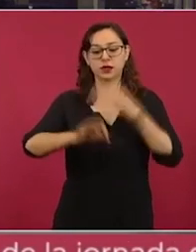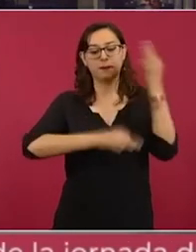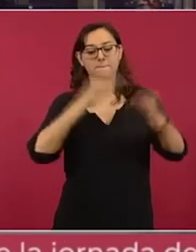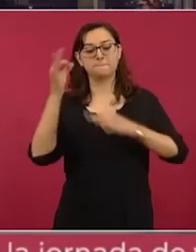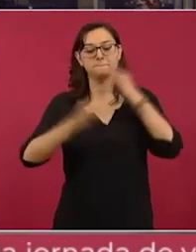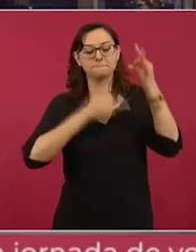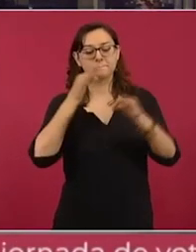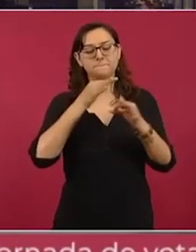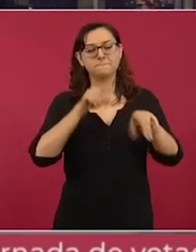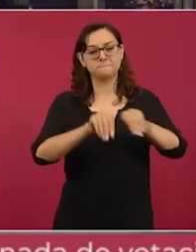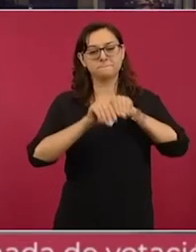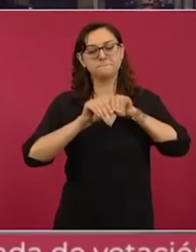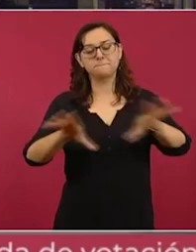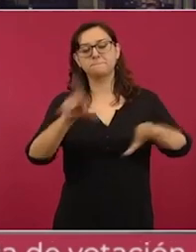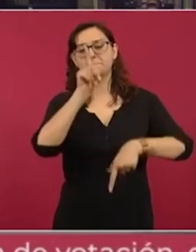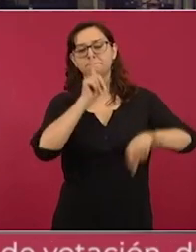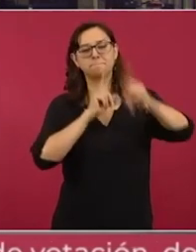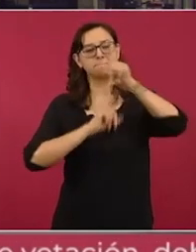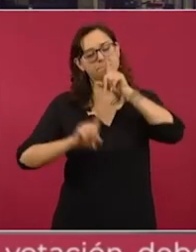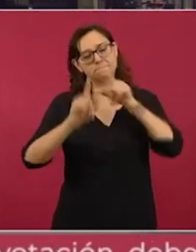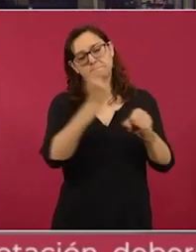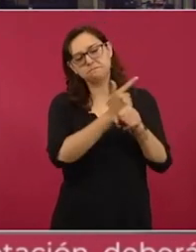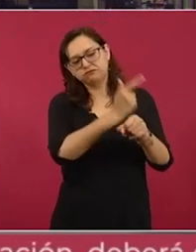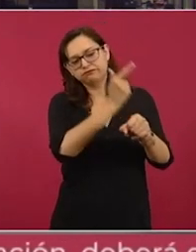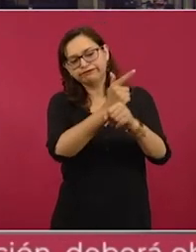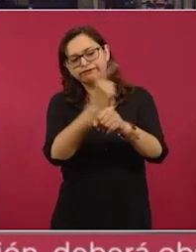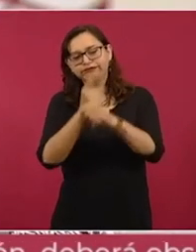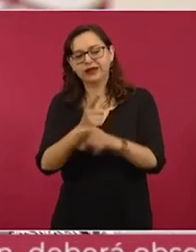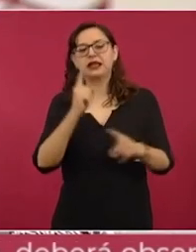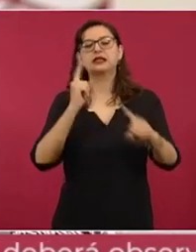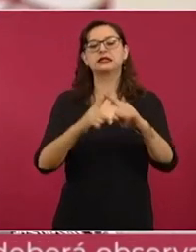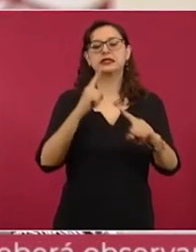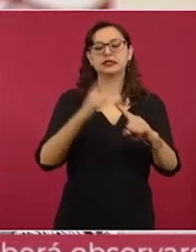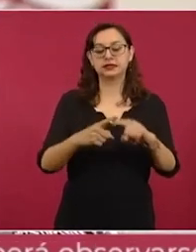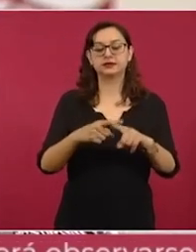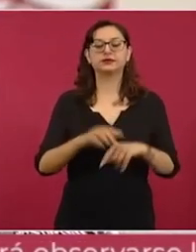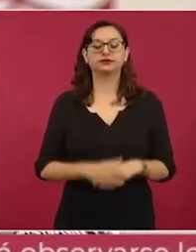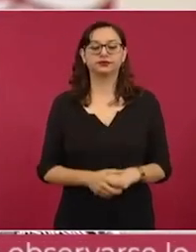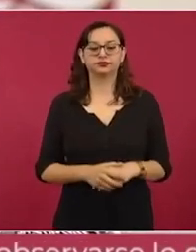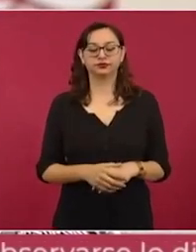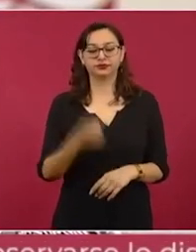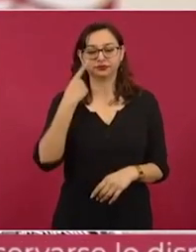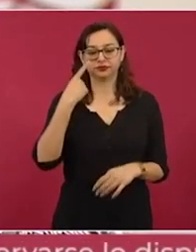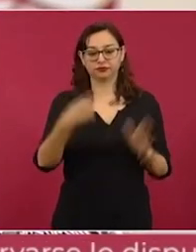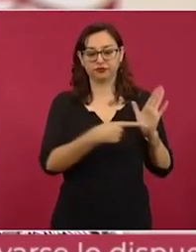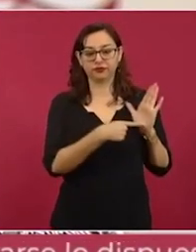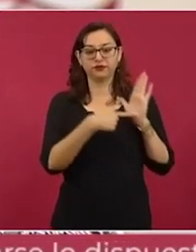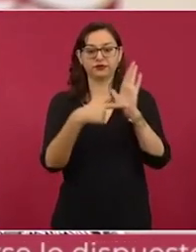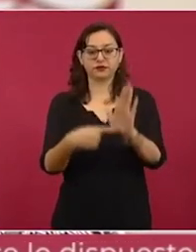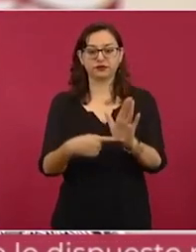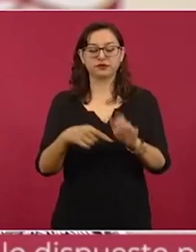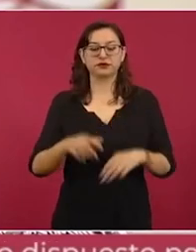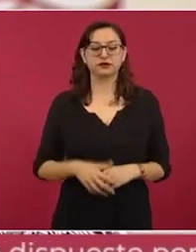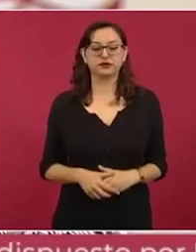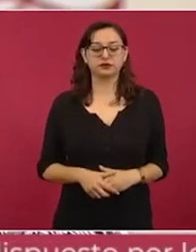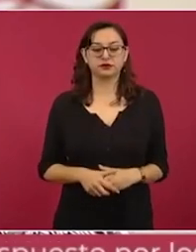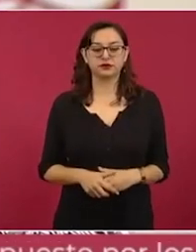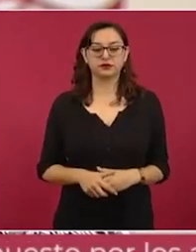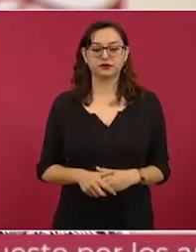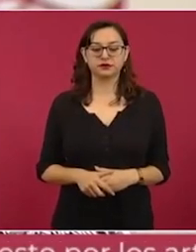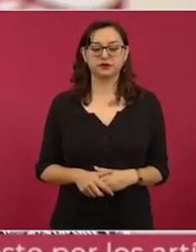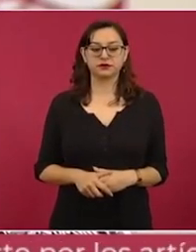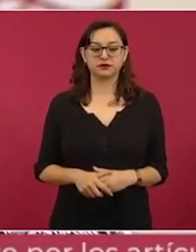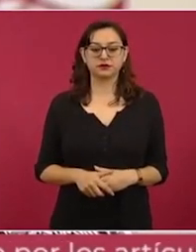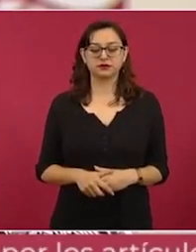30 de marzo de 2022. Comenzamos con la primera. Reforma usa a los paisanos para pegarle al